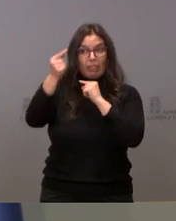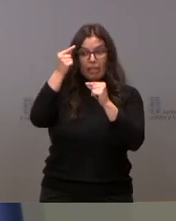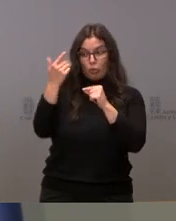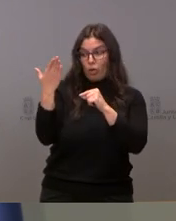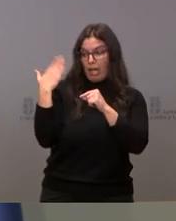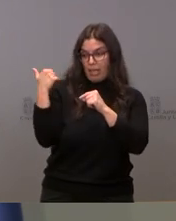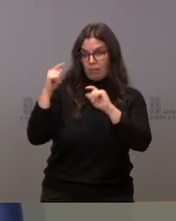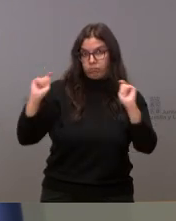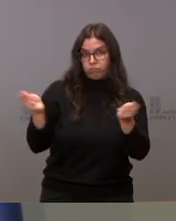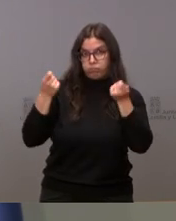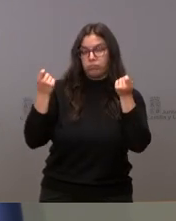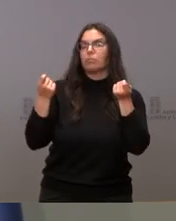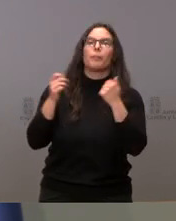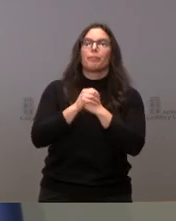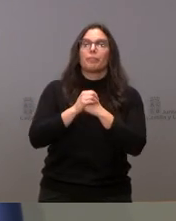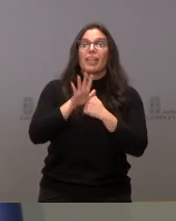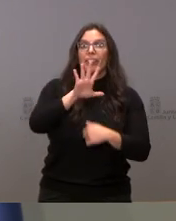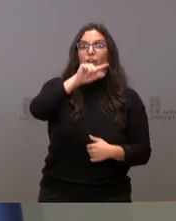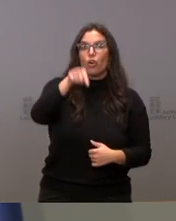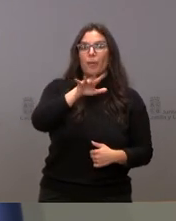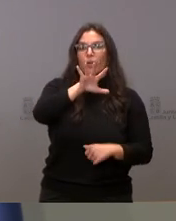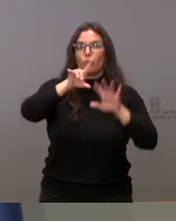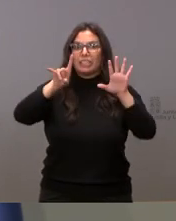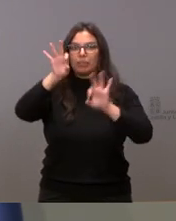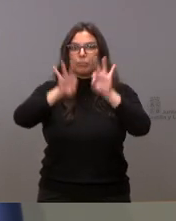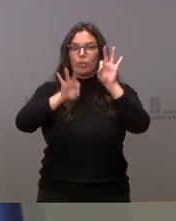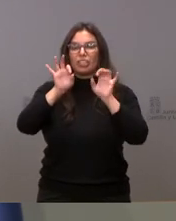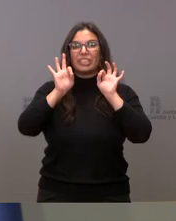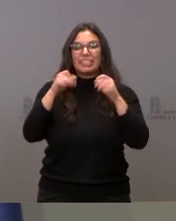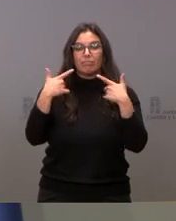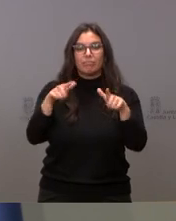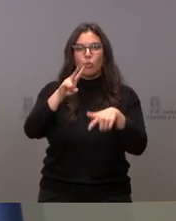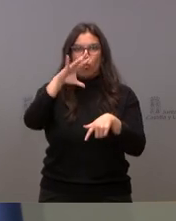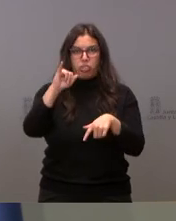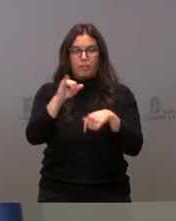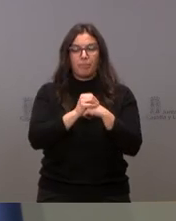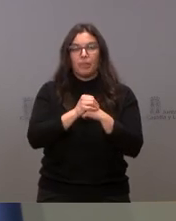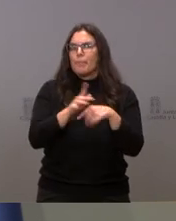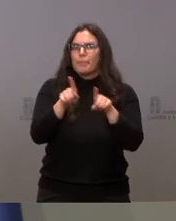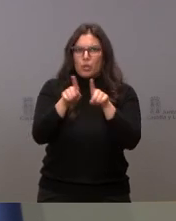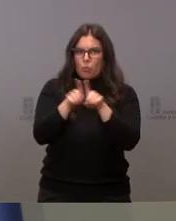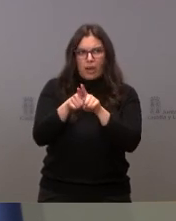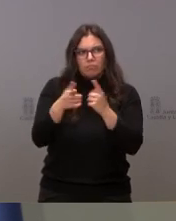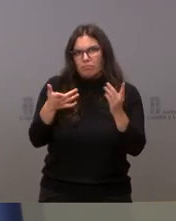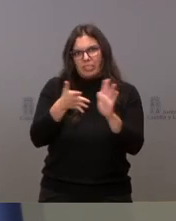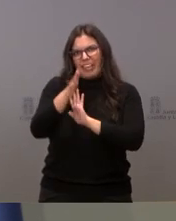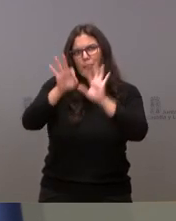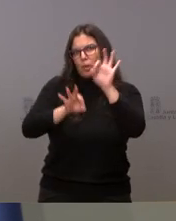a día de ayer y un 5,56 en las camas de críticos. En cualquier caso, son todavía niveles